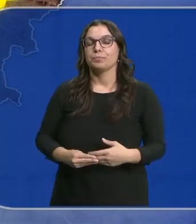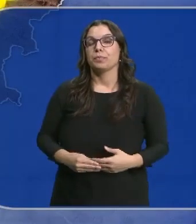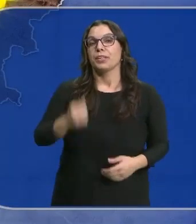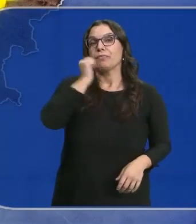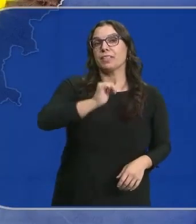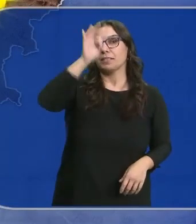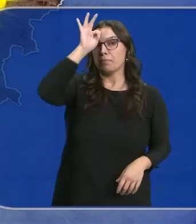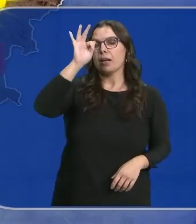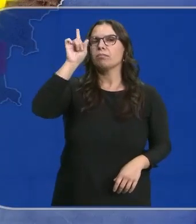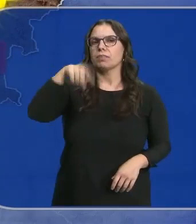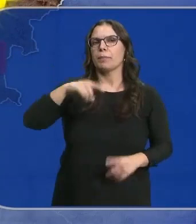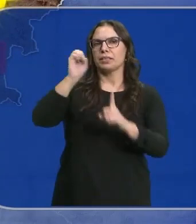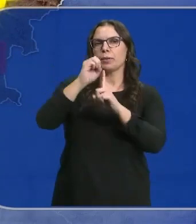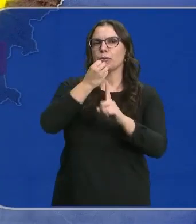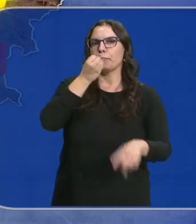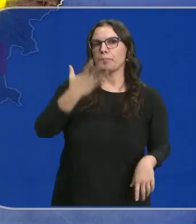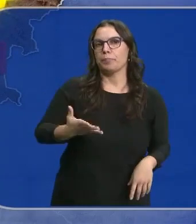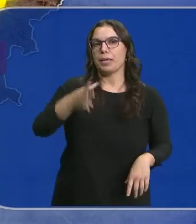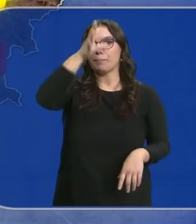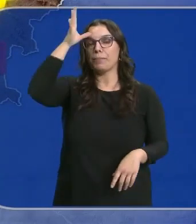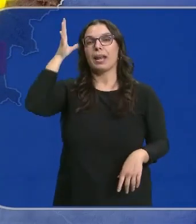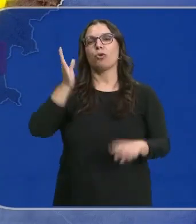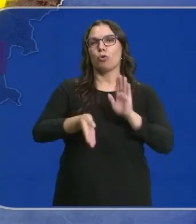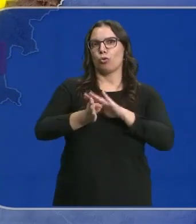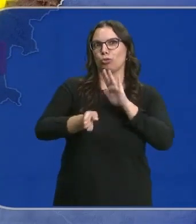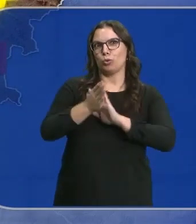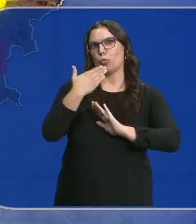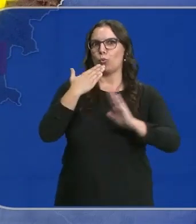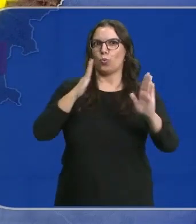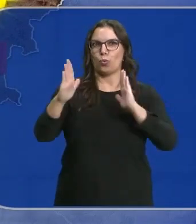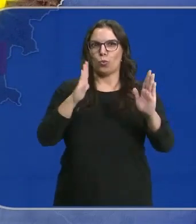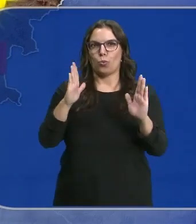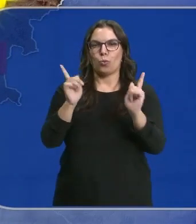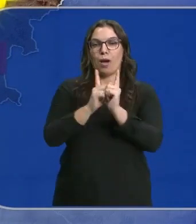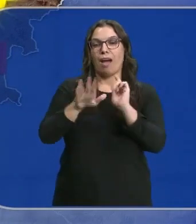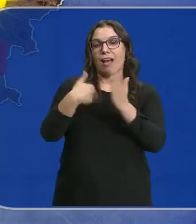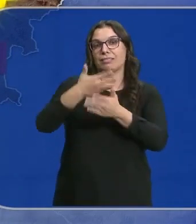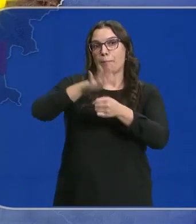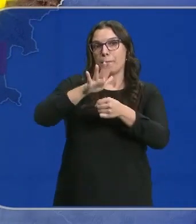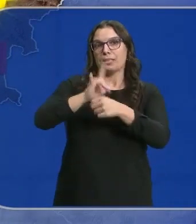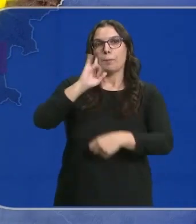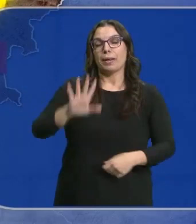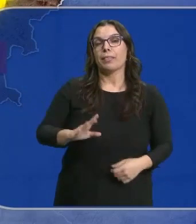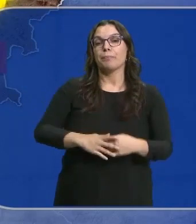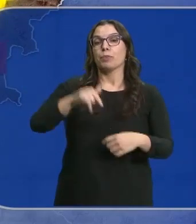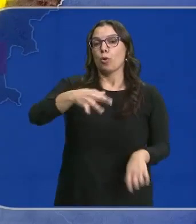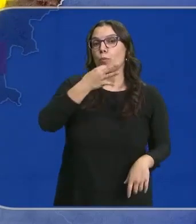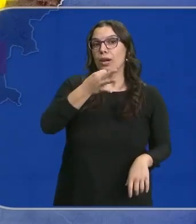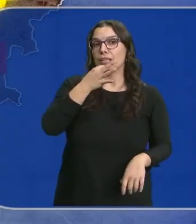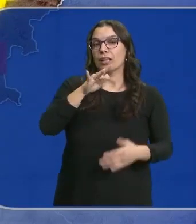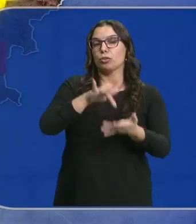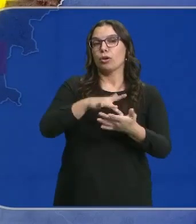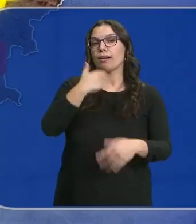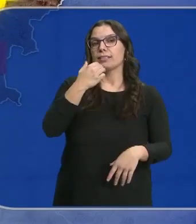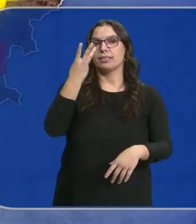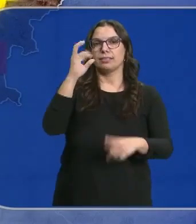Iniciamos el fin de semana también con buenas temperaturas. El verano de San Miguel sigue y sigue. Parece que al menos hasta el martes. Por la tarde estaremos en torno a los